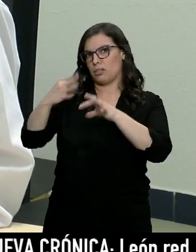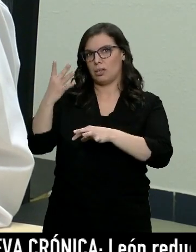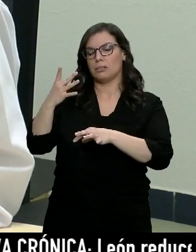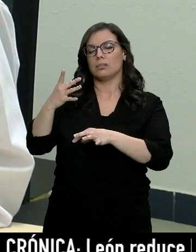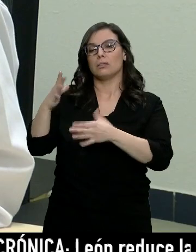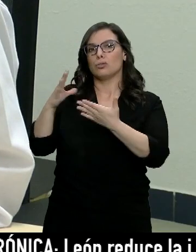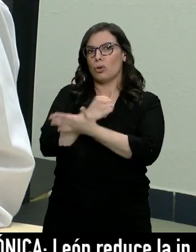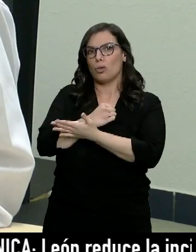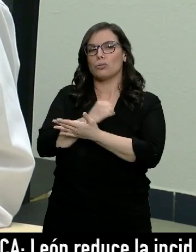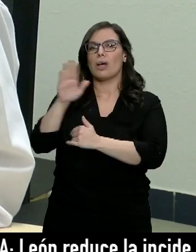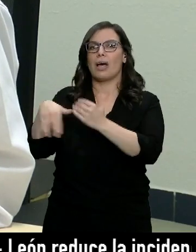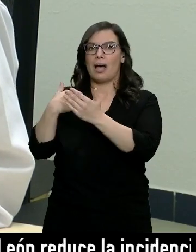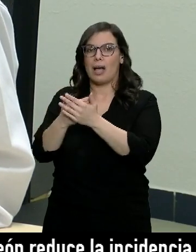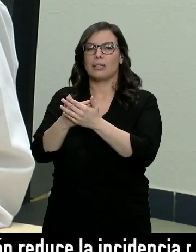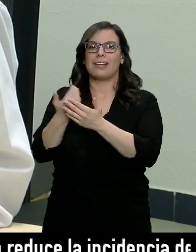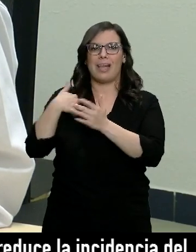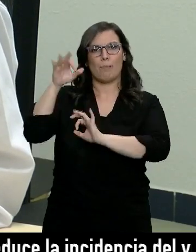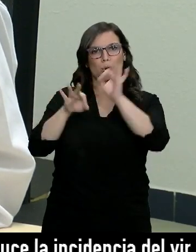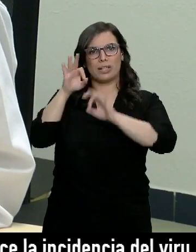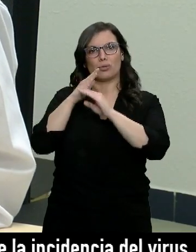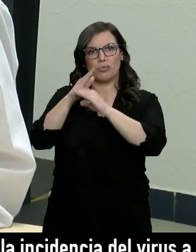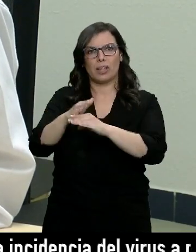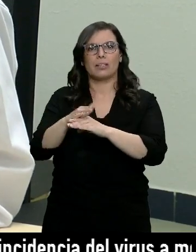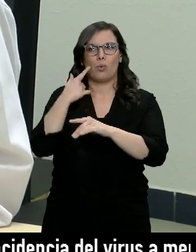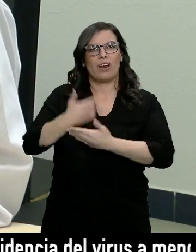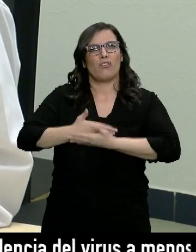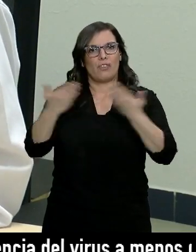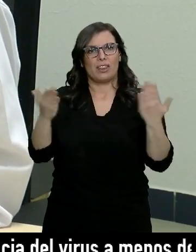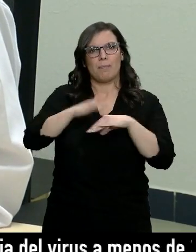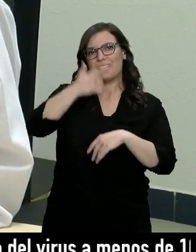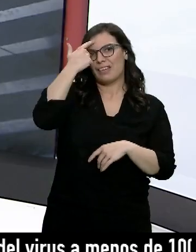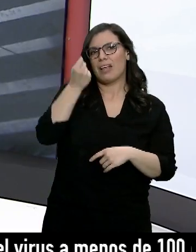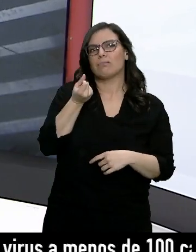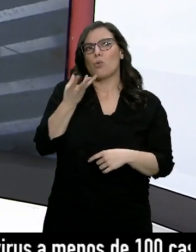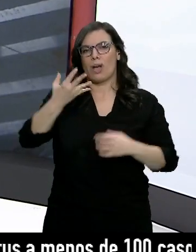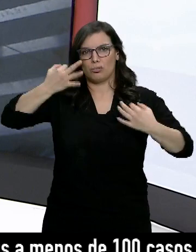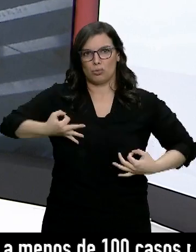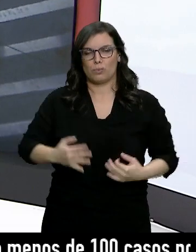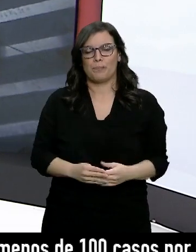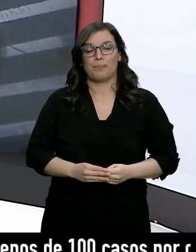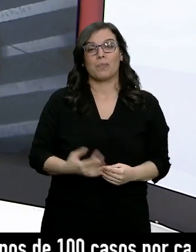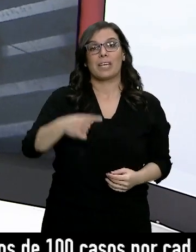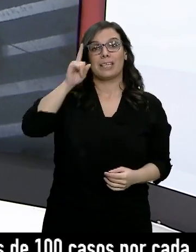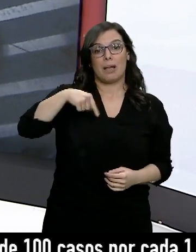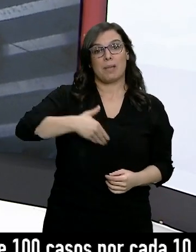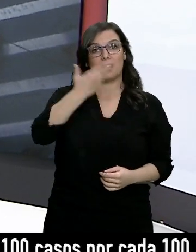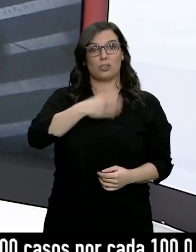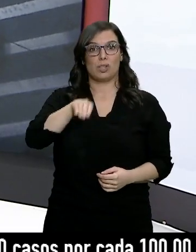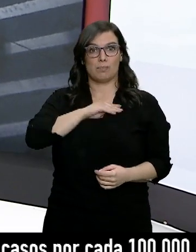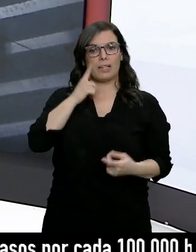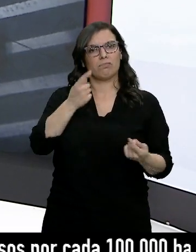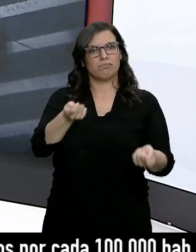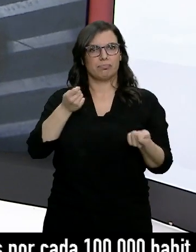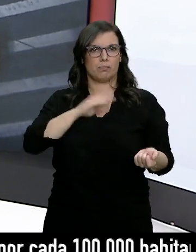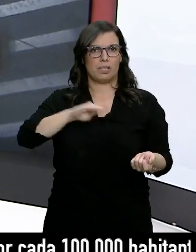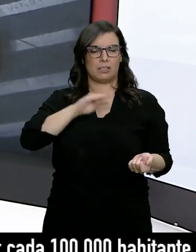allí hasta que hemos conseguido la muestra necesaria para que sea un cribado fiable y válido. También en el resto de España se contienen los